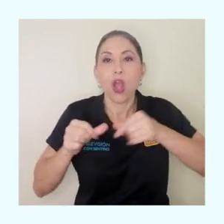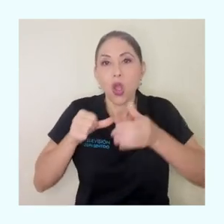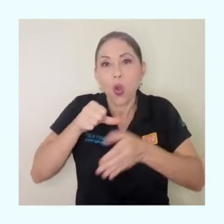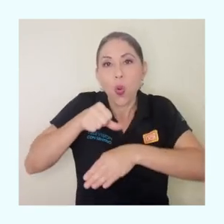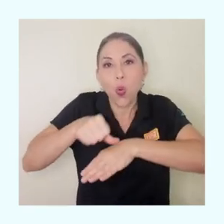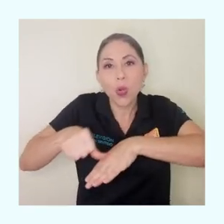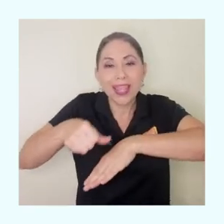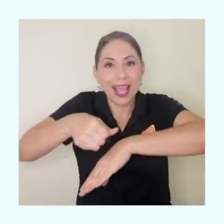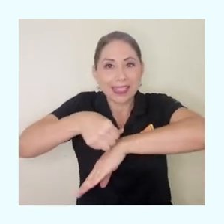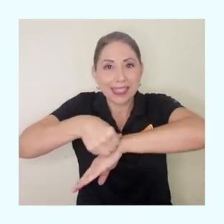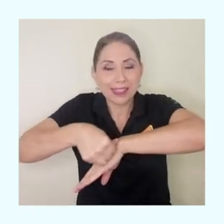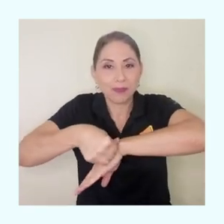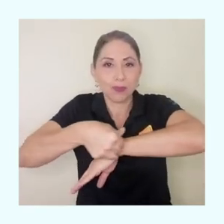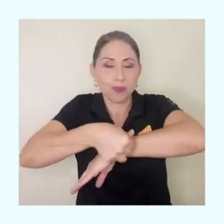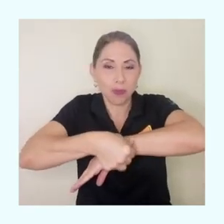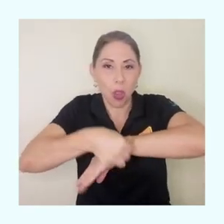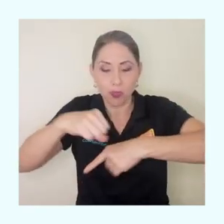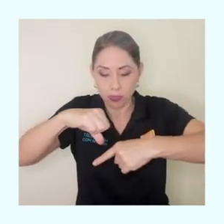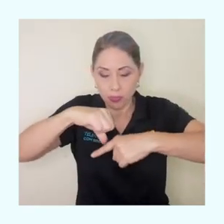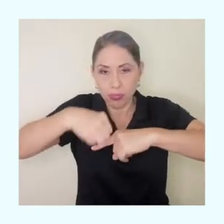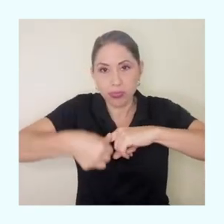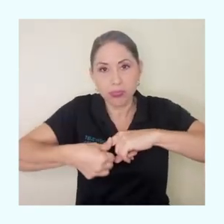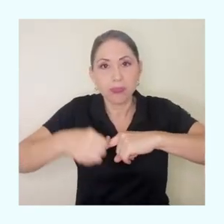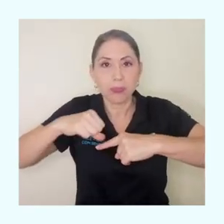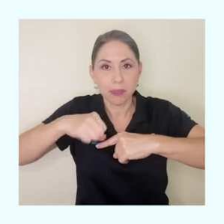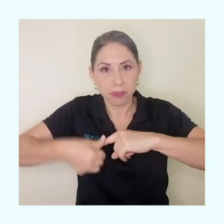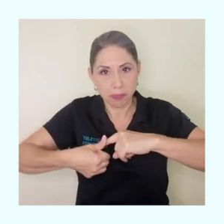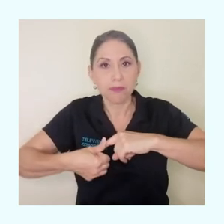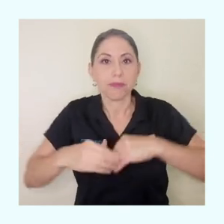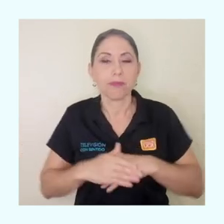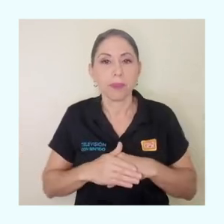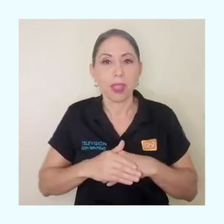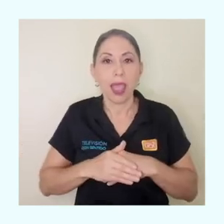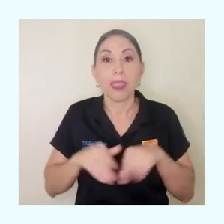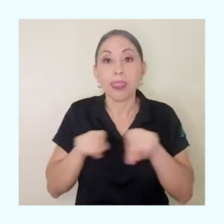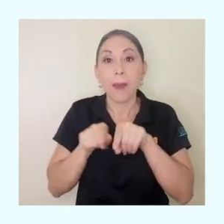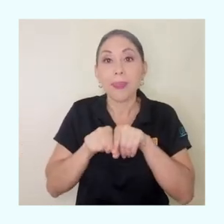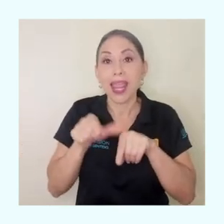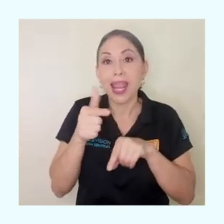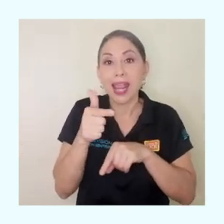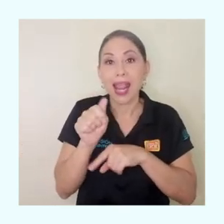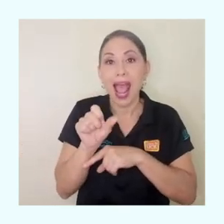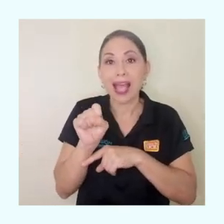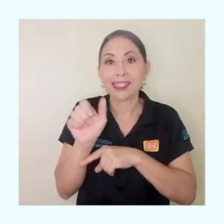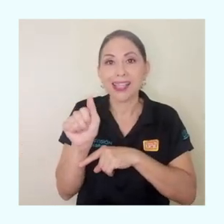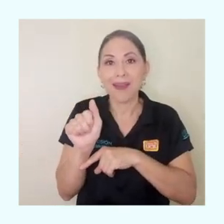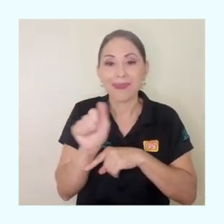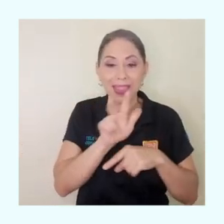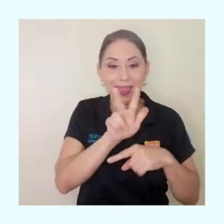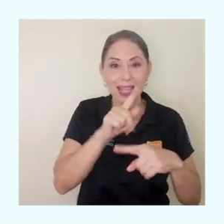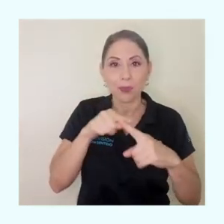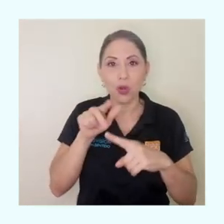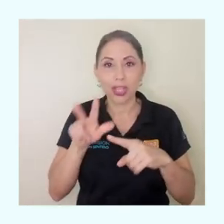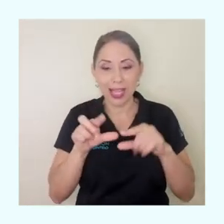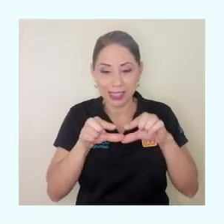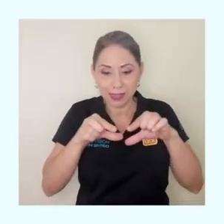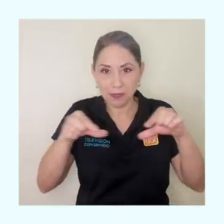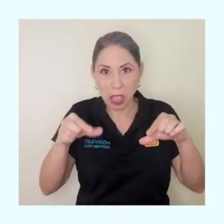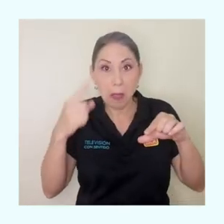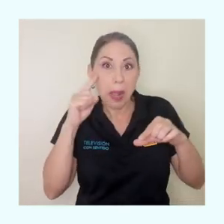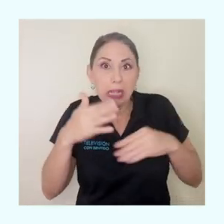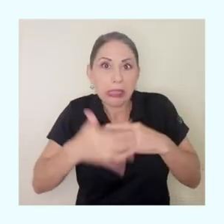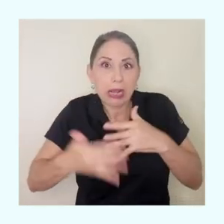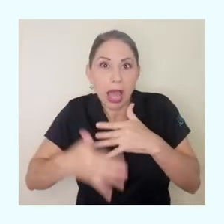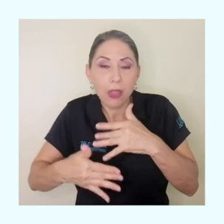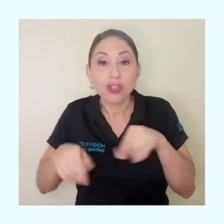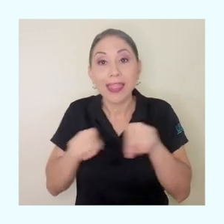controles sangrados, puritas o cintas adhesivas que es su nombre correcto, rollos de gasa de